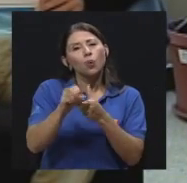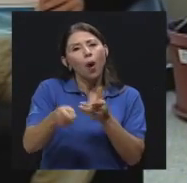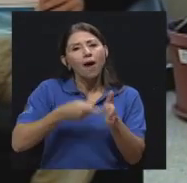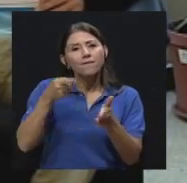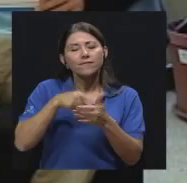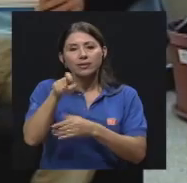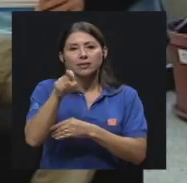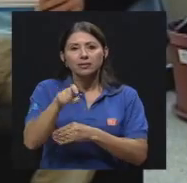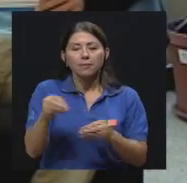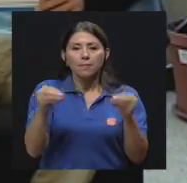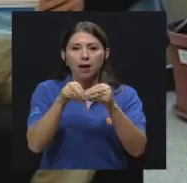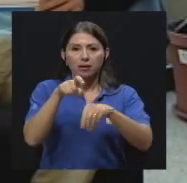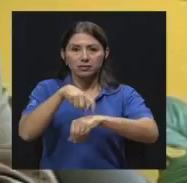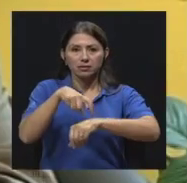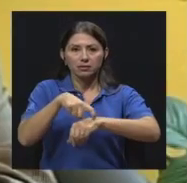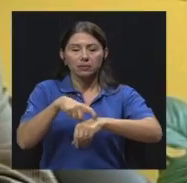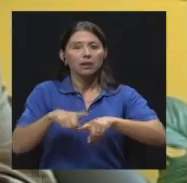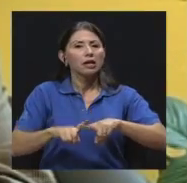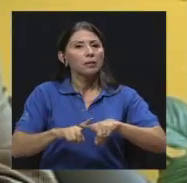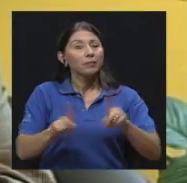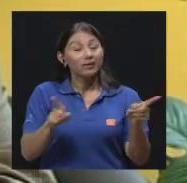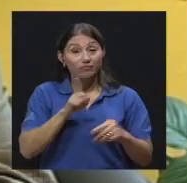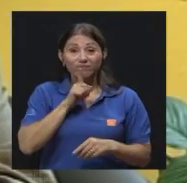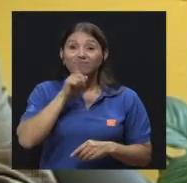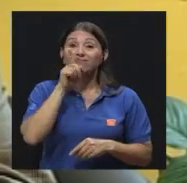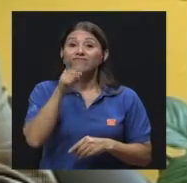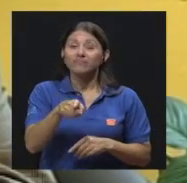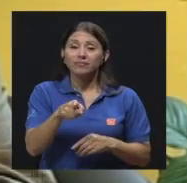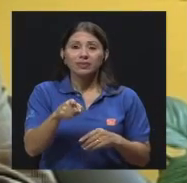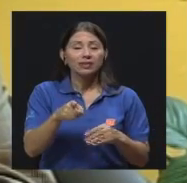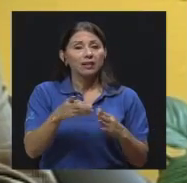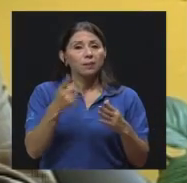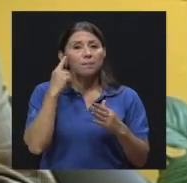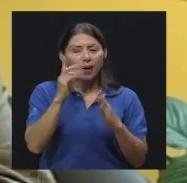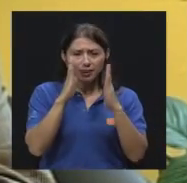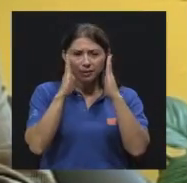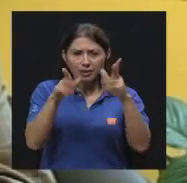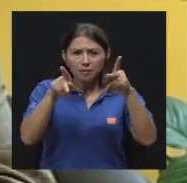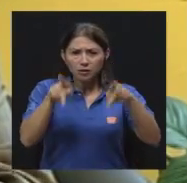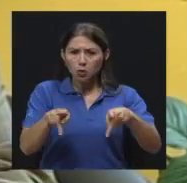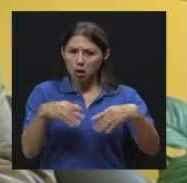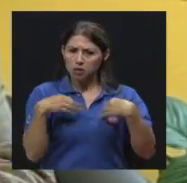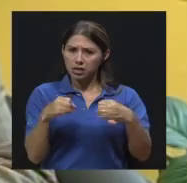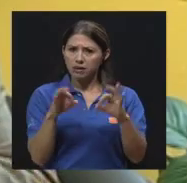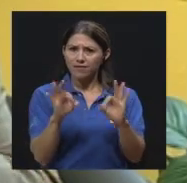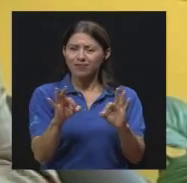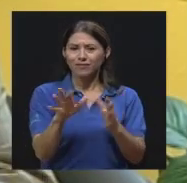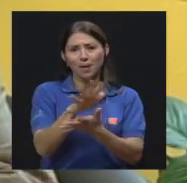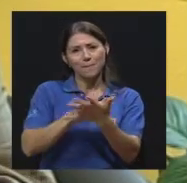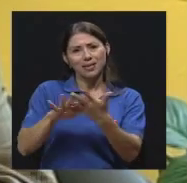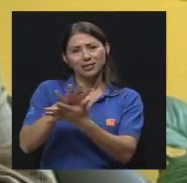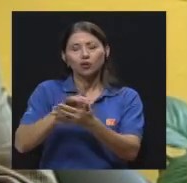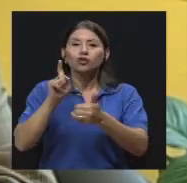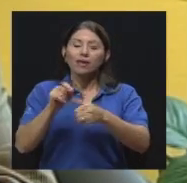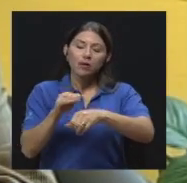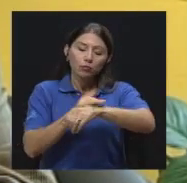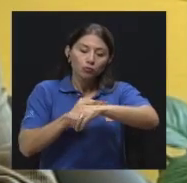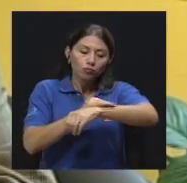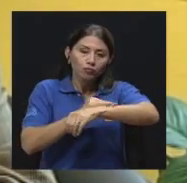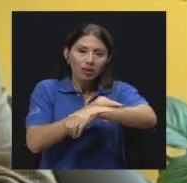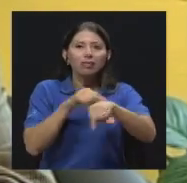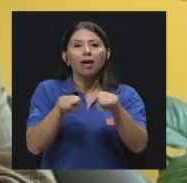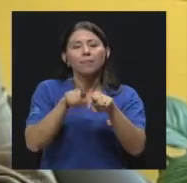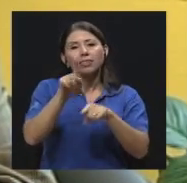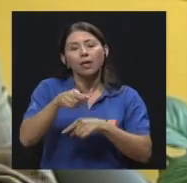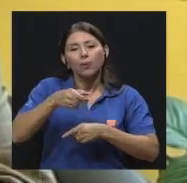un poquito más prolongados. Pero definitivamente los tratamientos son mixtos. Habrá que dar aplicado y tomado los tratamientos,